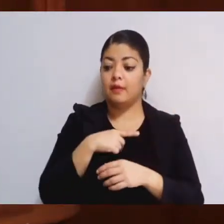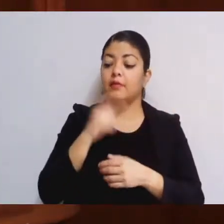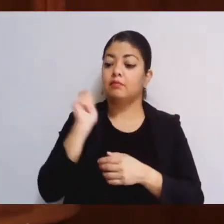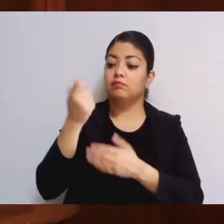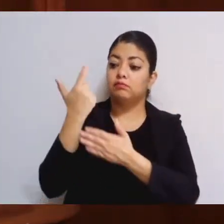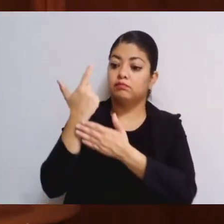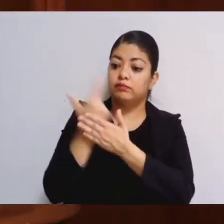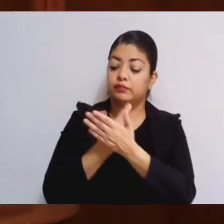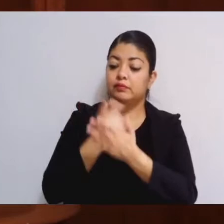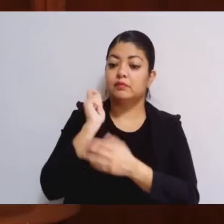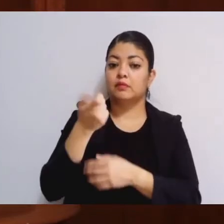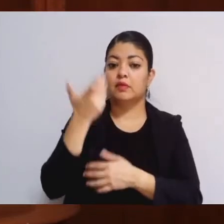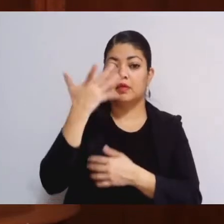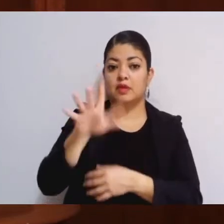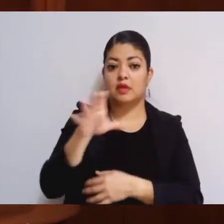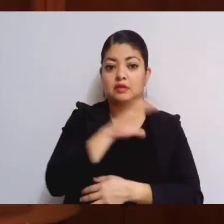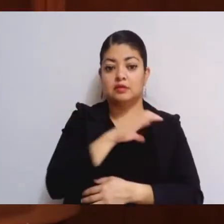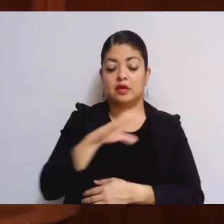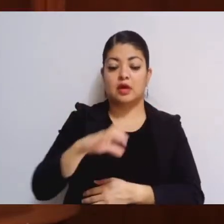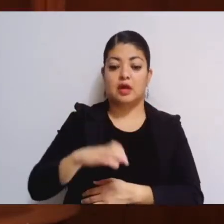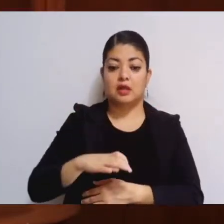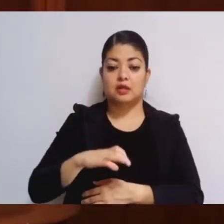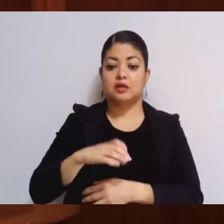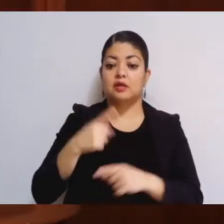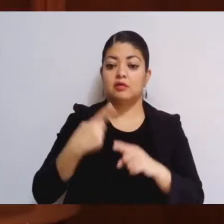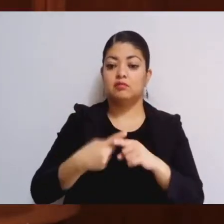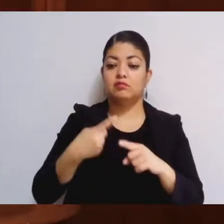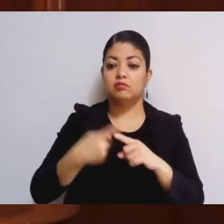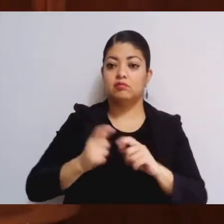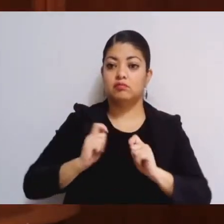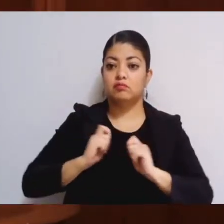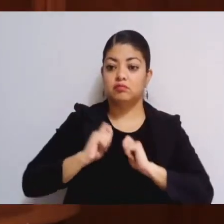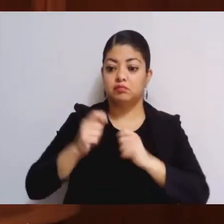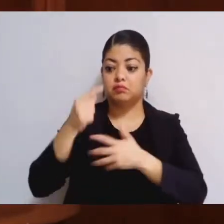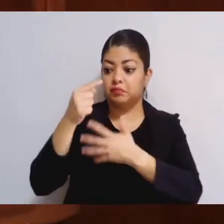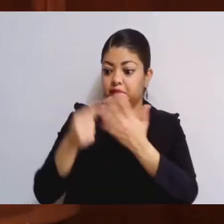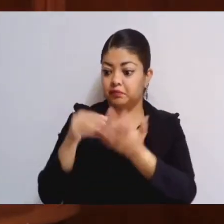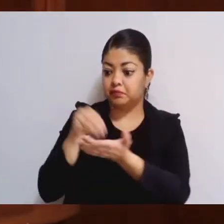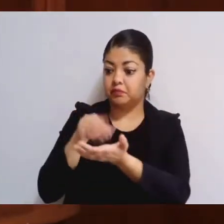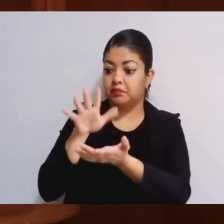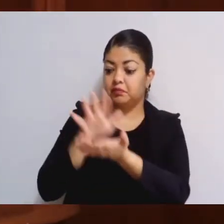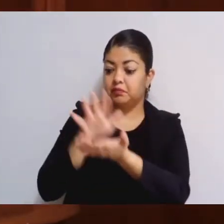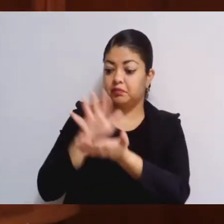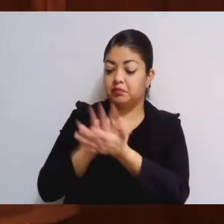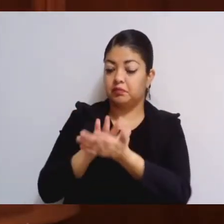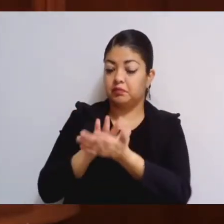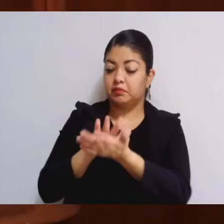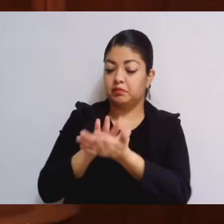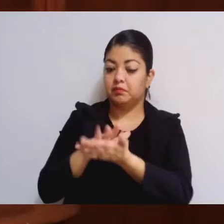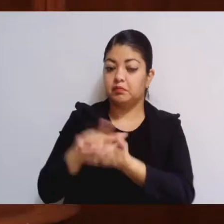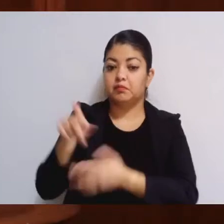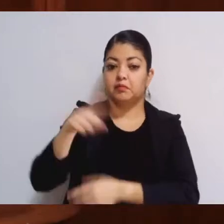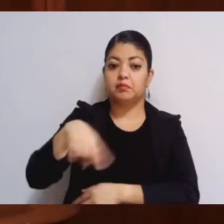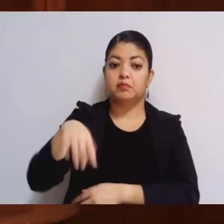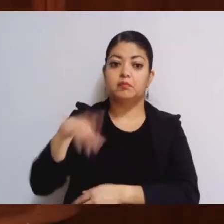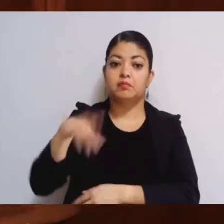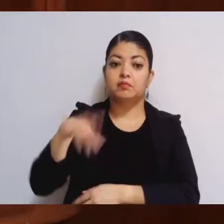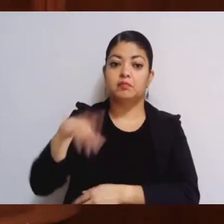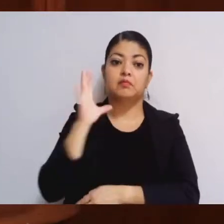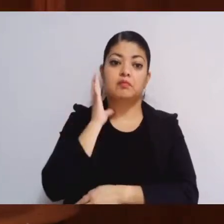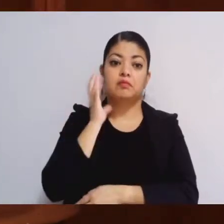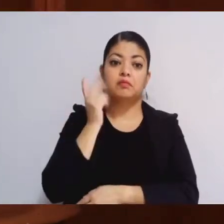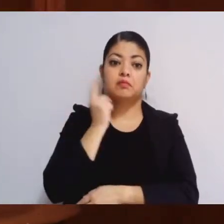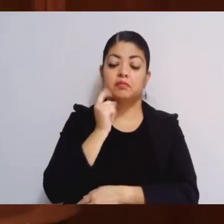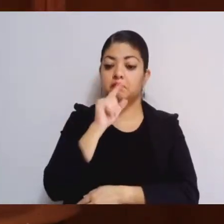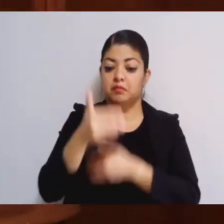hasta 10 candidatos y candidatas al cargo que surgirán del dictamen que emita la legislatura con base en el presente proceso. Segundo,